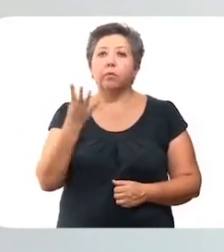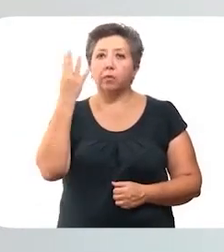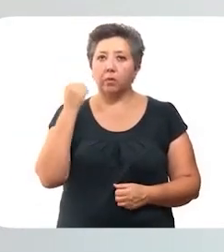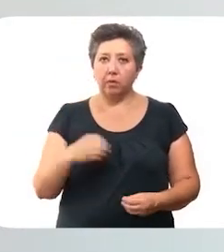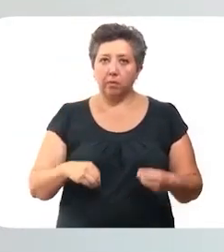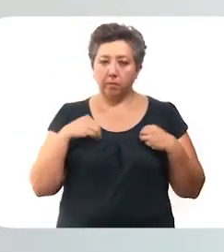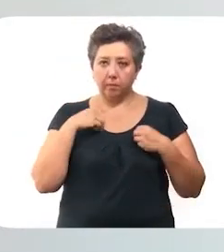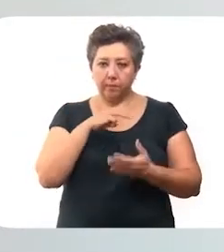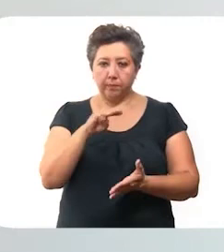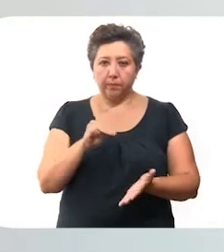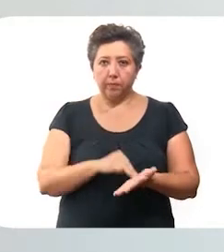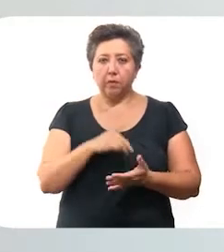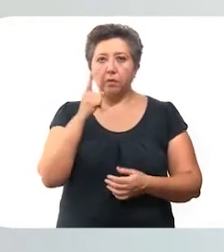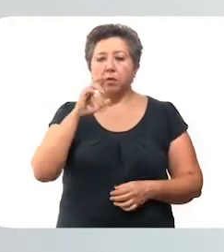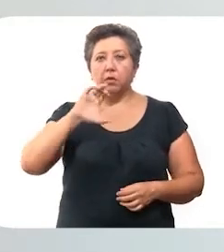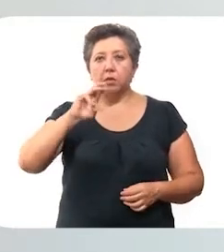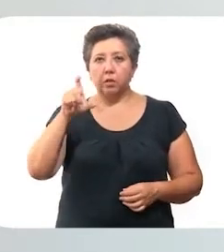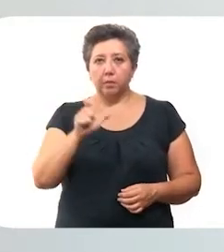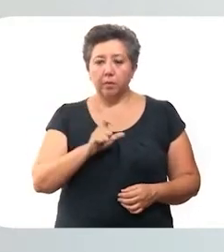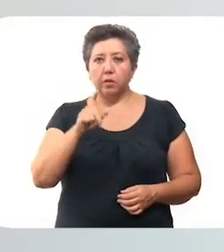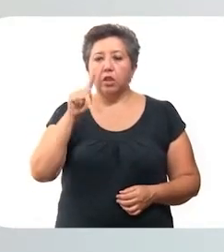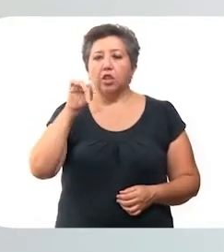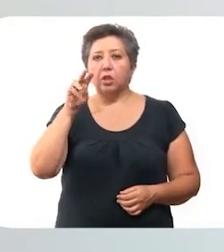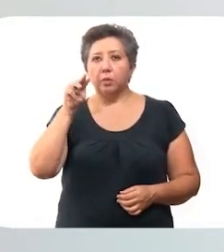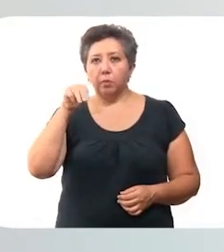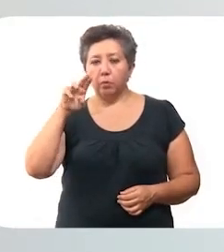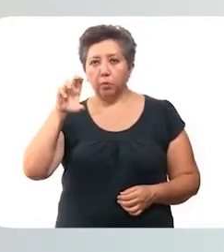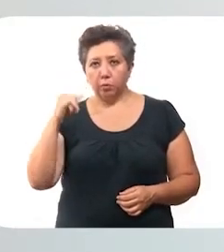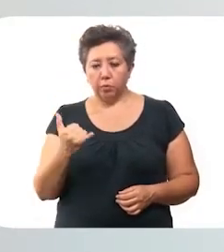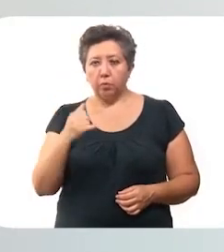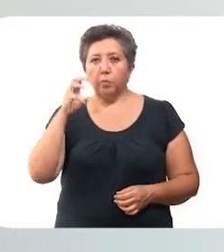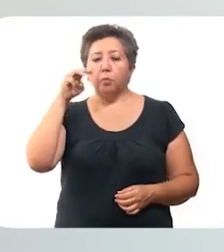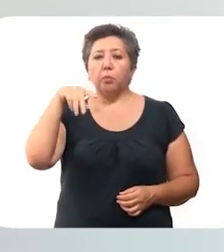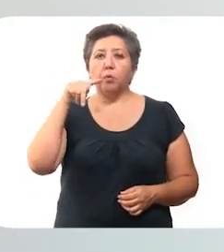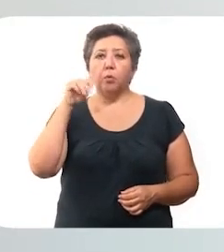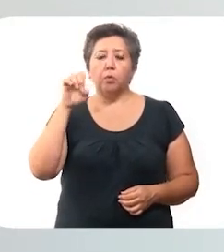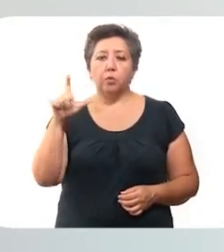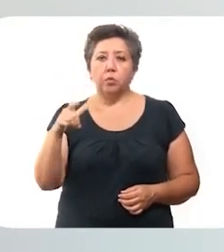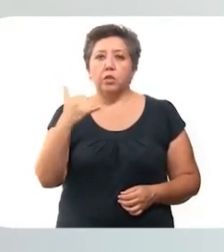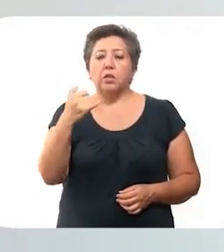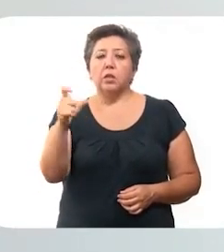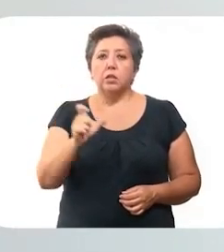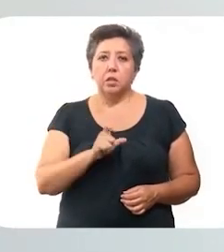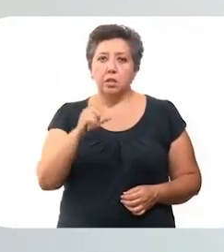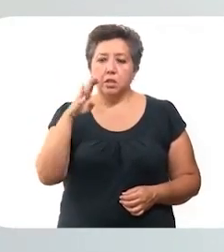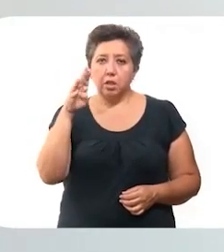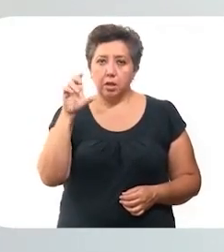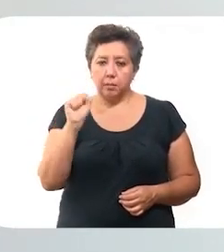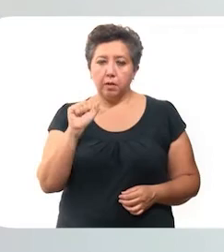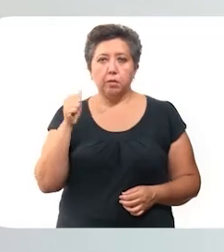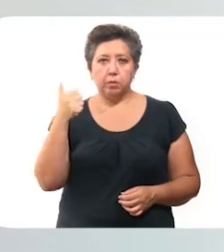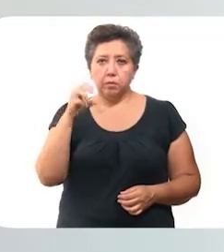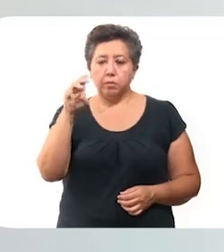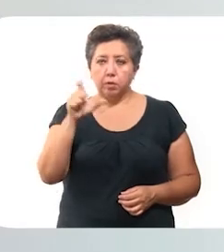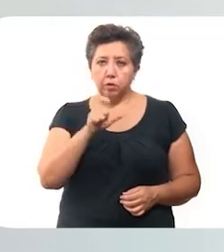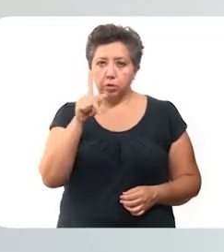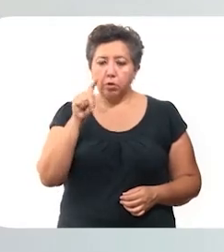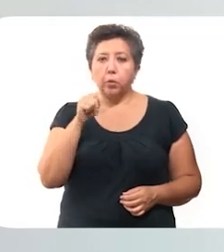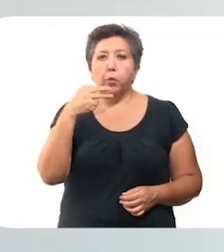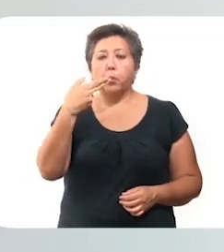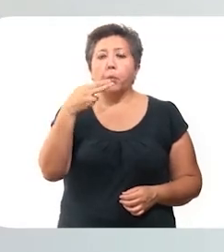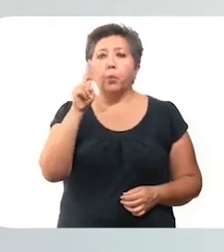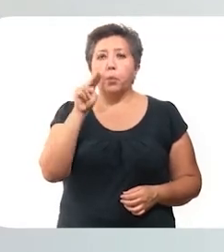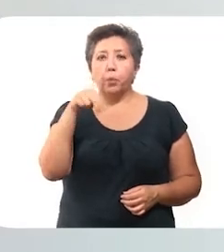Nueve residían en Mérida, uno en Chemach, uno en Timucuy, uno en Motul, uno en Tecach, uno en Yaxcabá, uno en Mashcanú, uno en